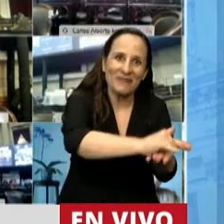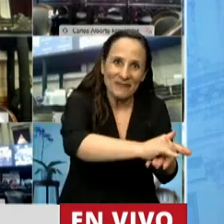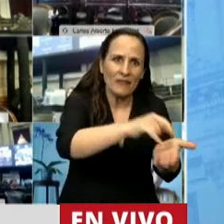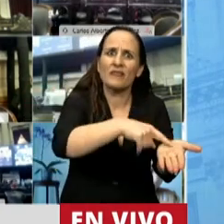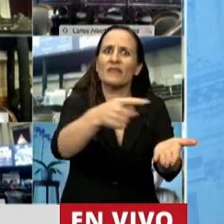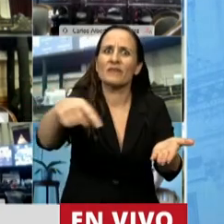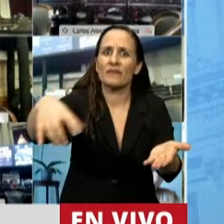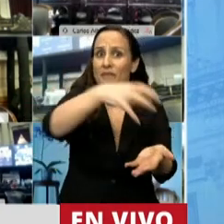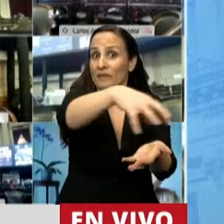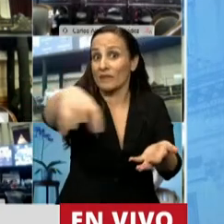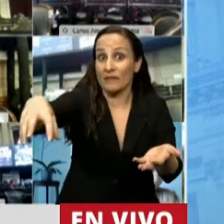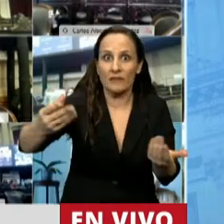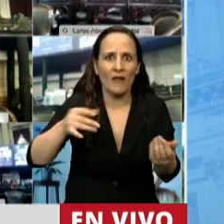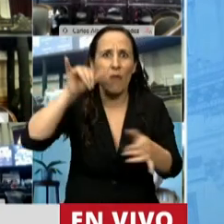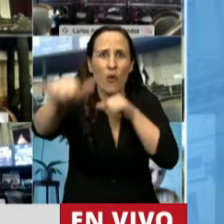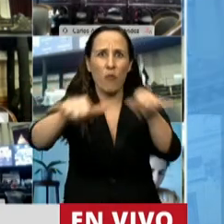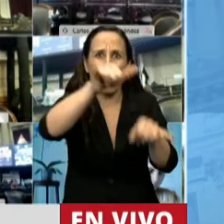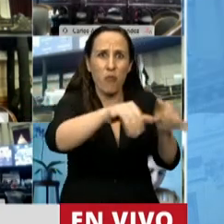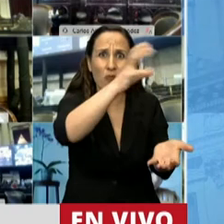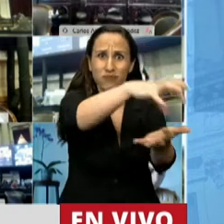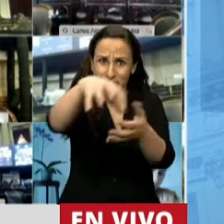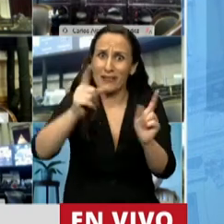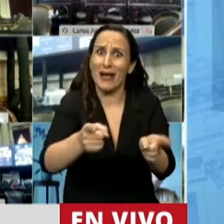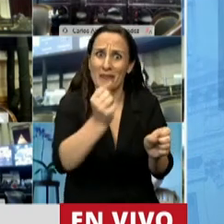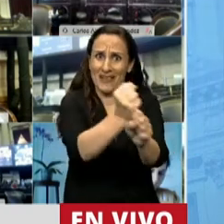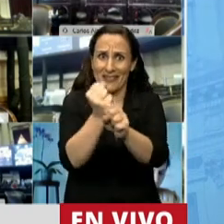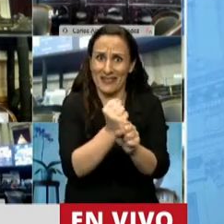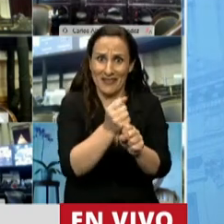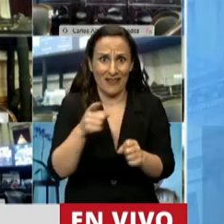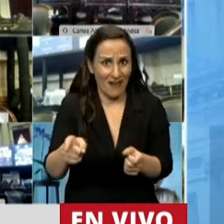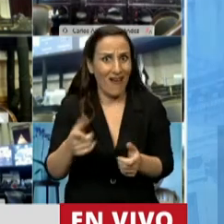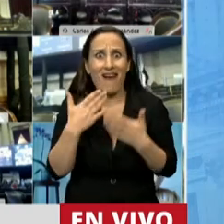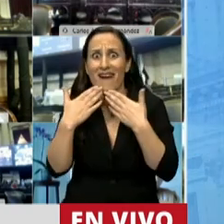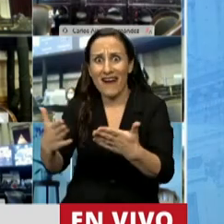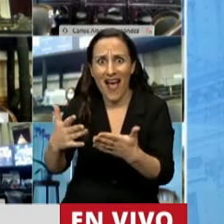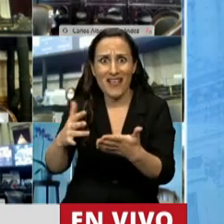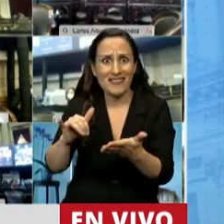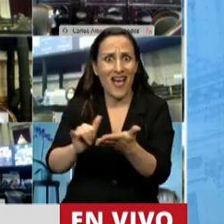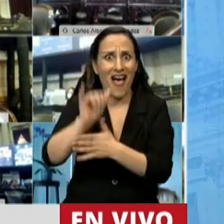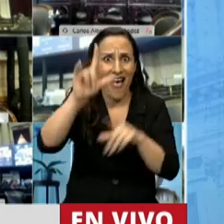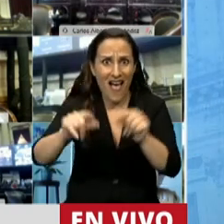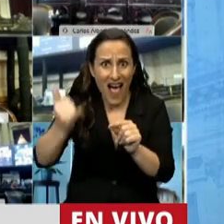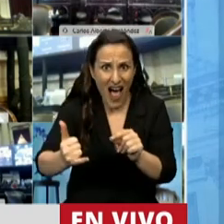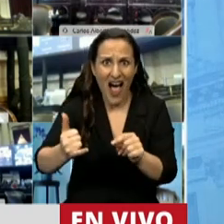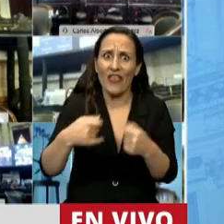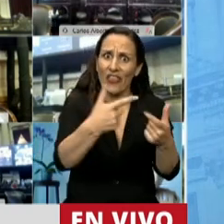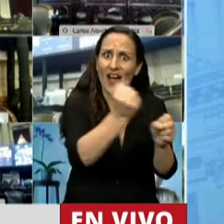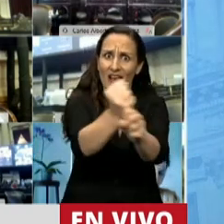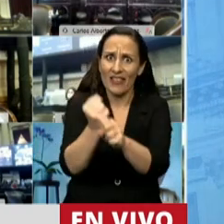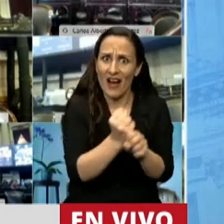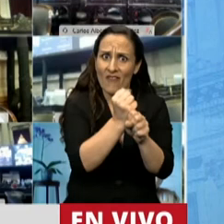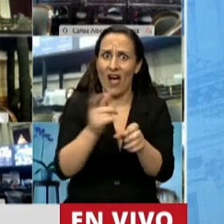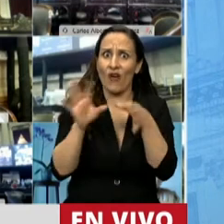aerolíneas que han logrado en su momento generar empleo porque mejoraron sobre todo la cuestión del turismo